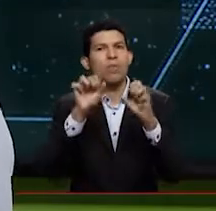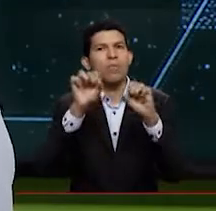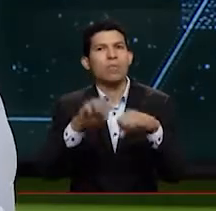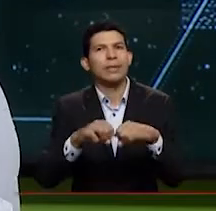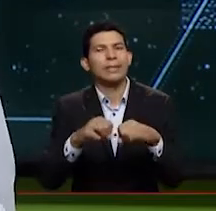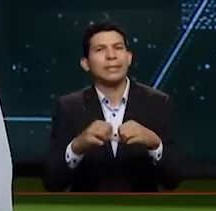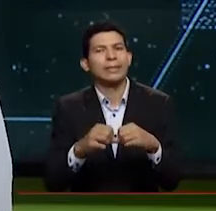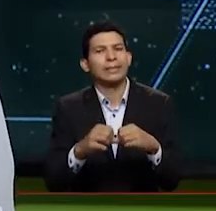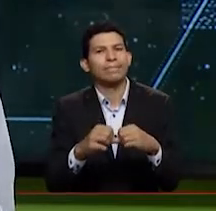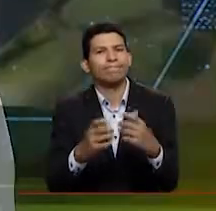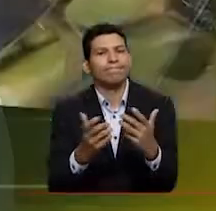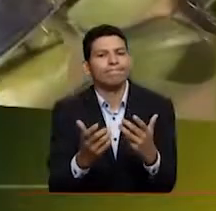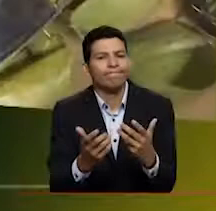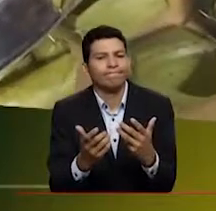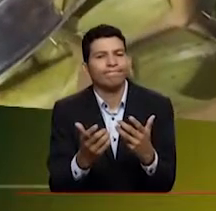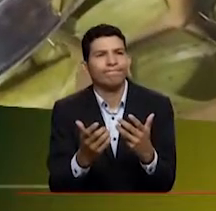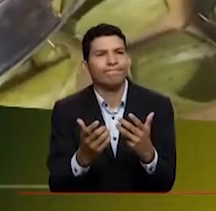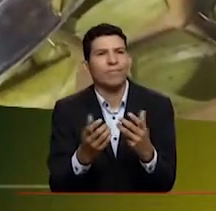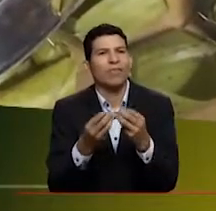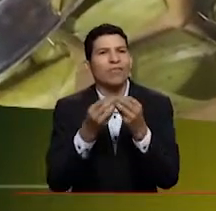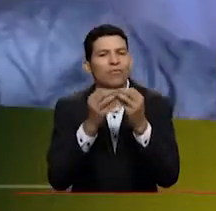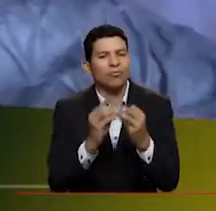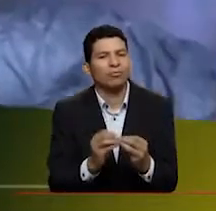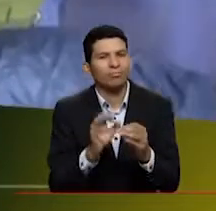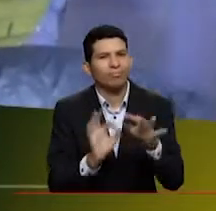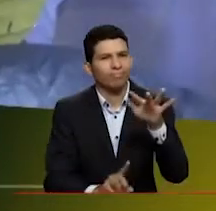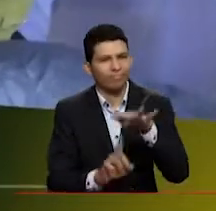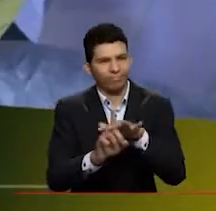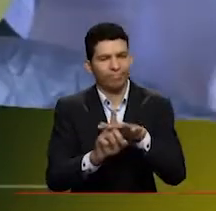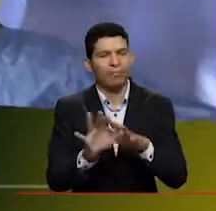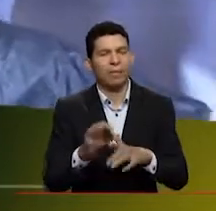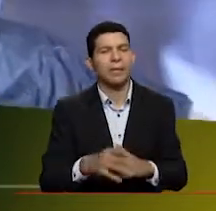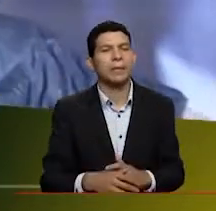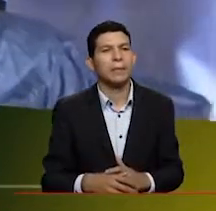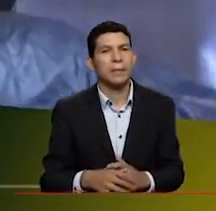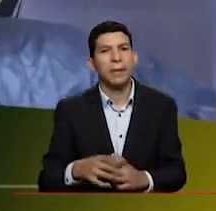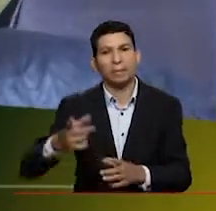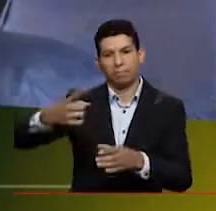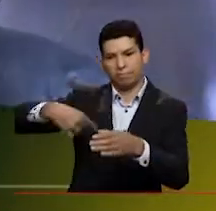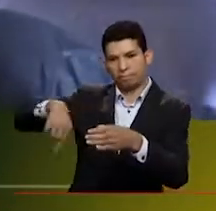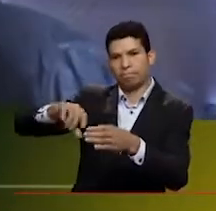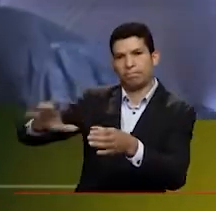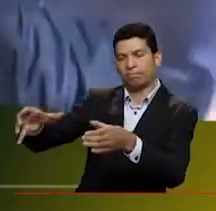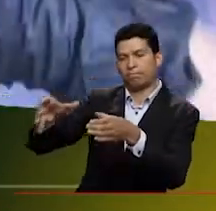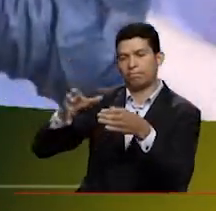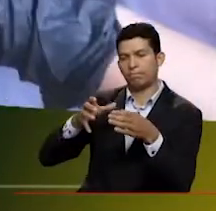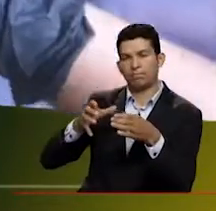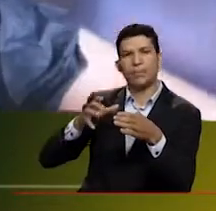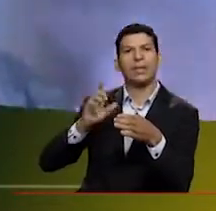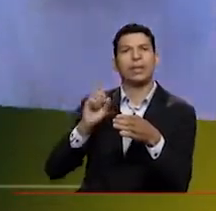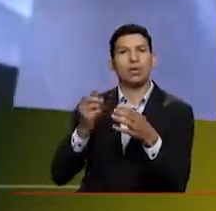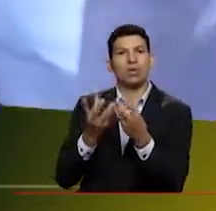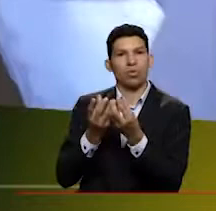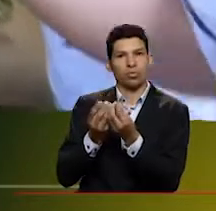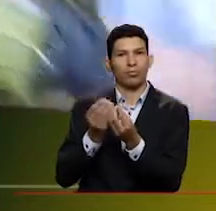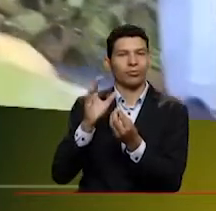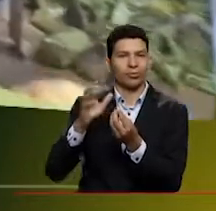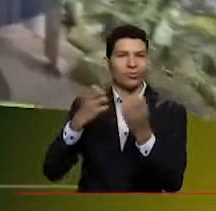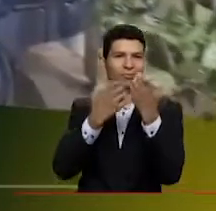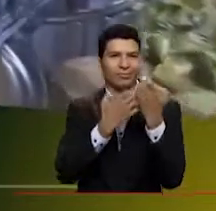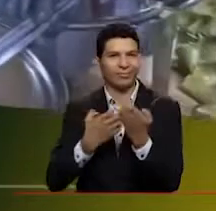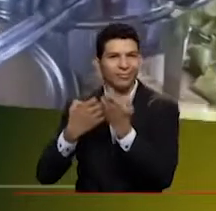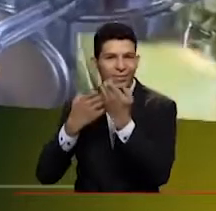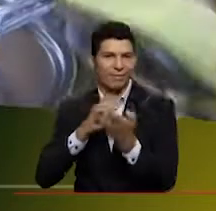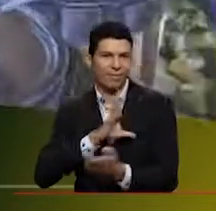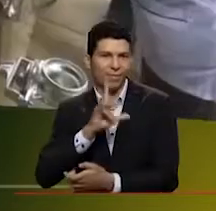forma. Entonces, ellos, el grupo del Zoológico de Cali